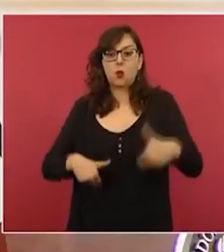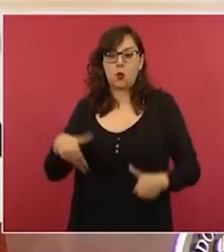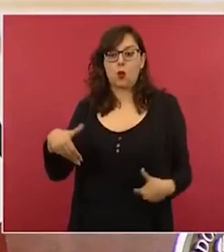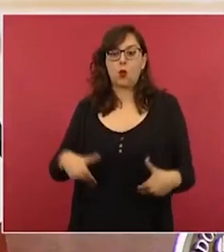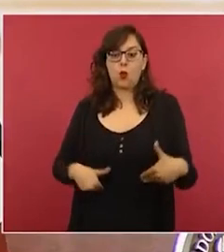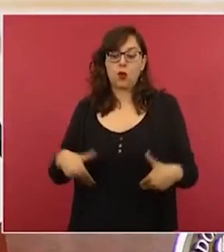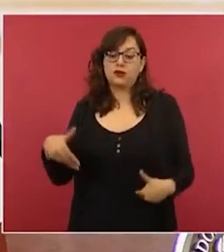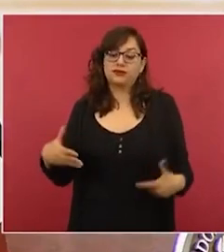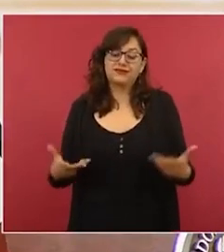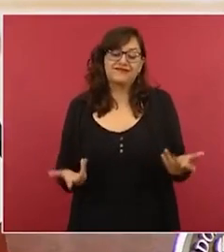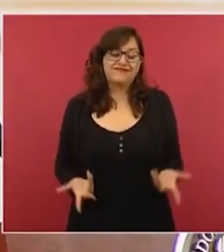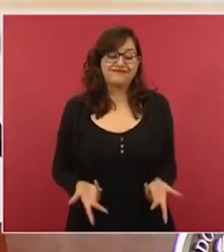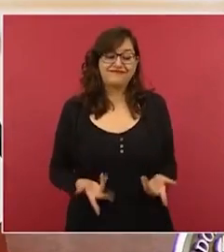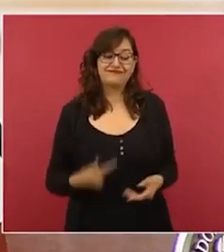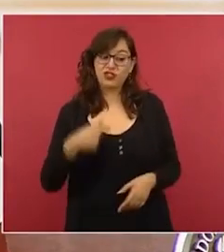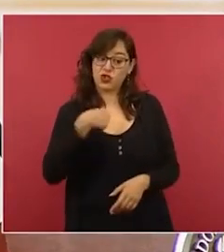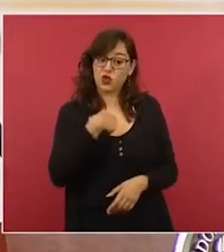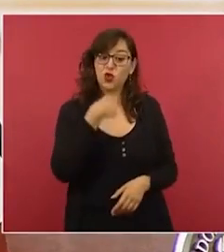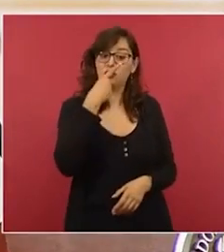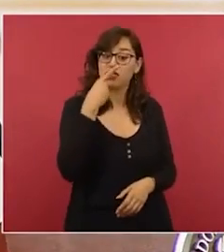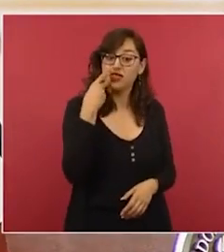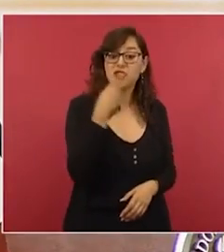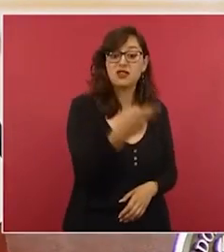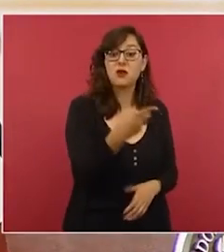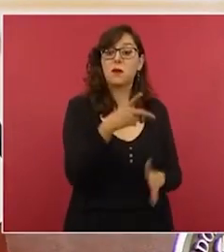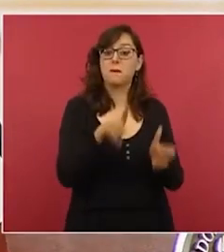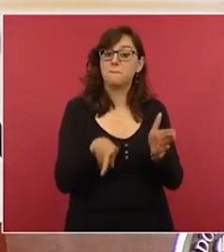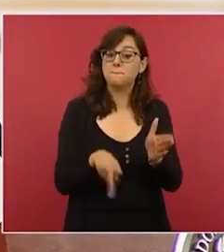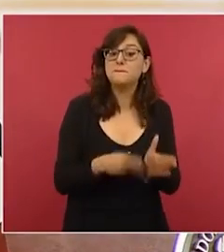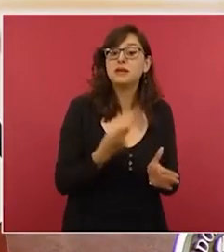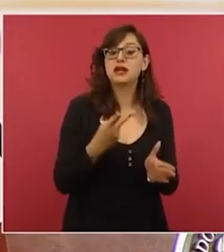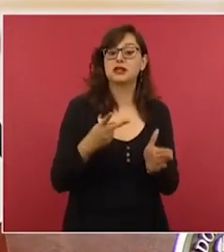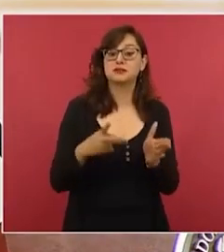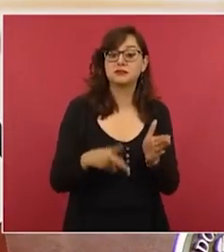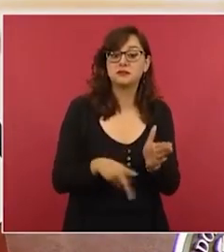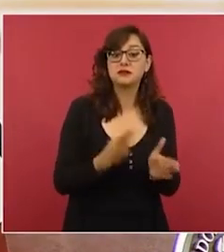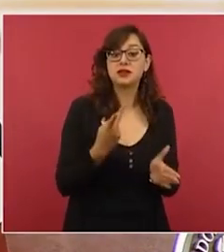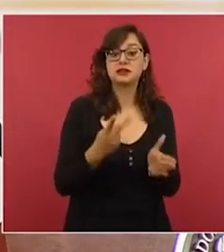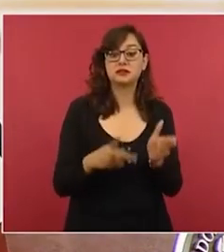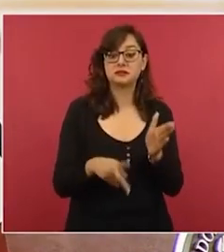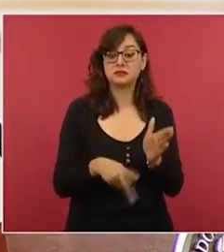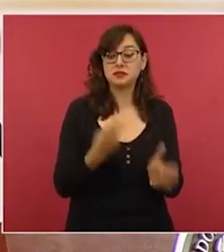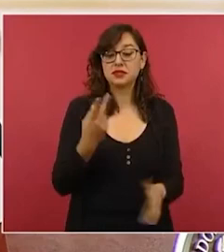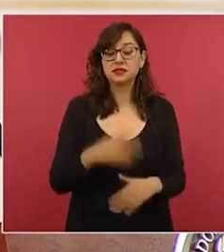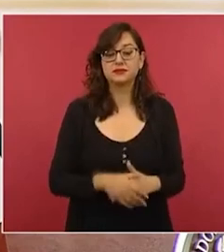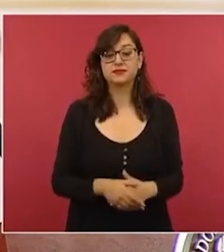pero pues es cierto si no hubiésemos ganado